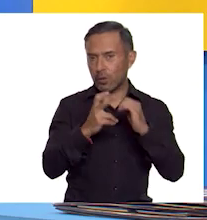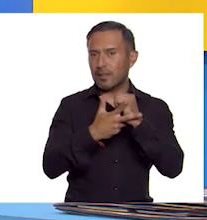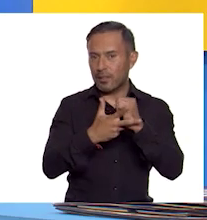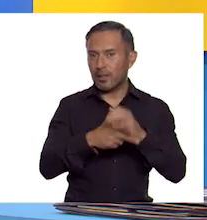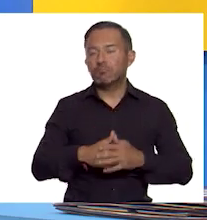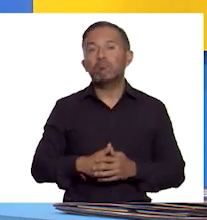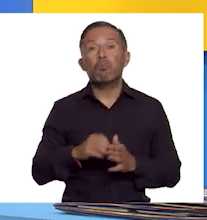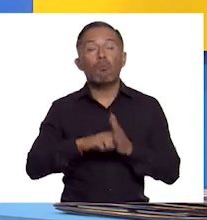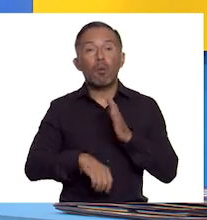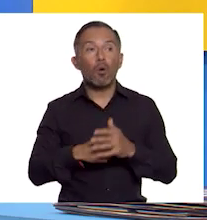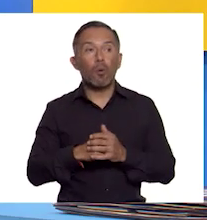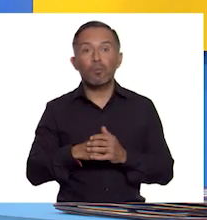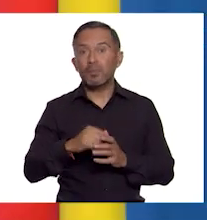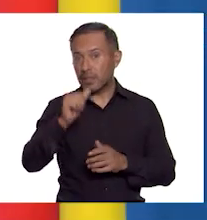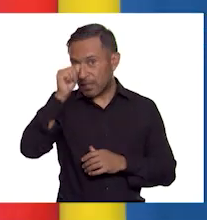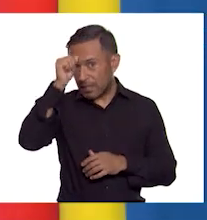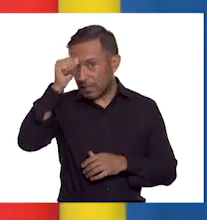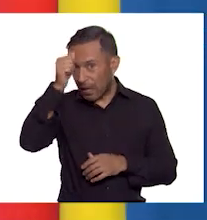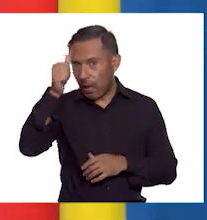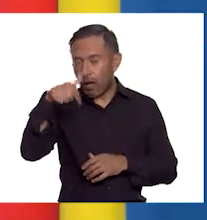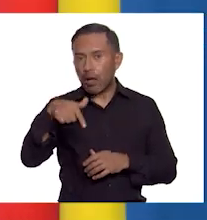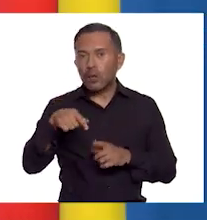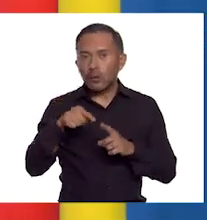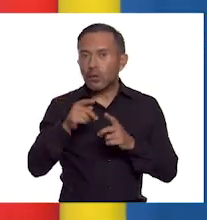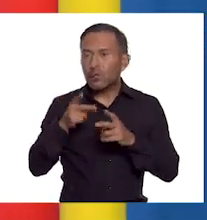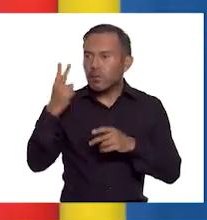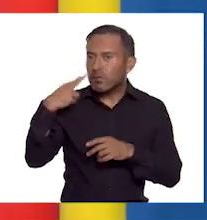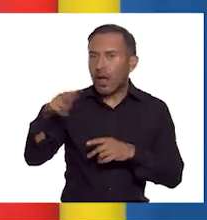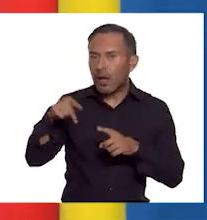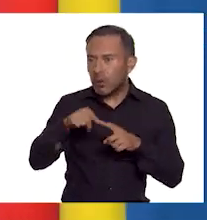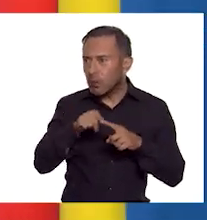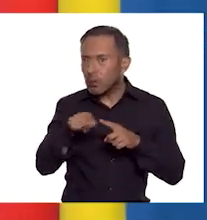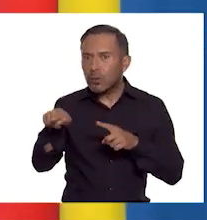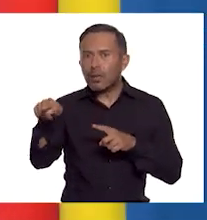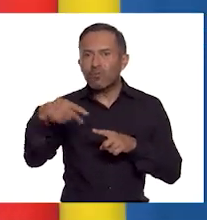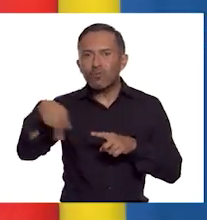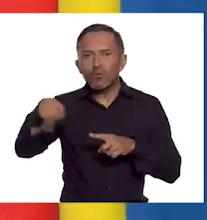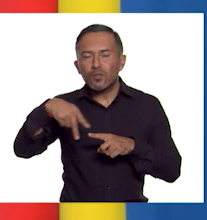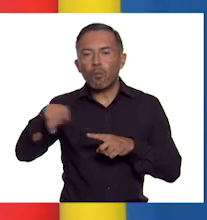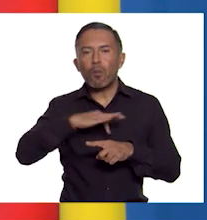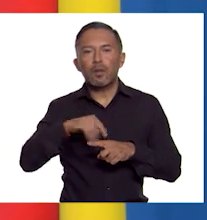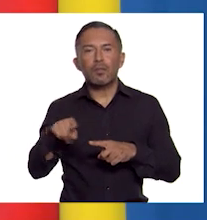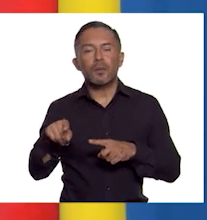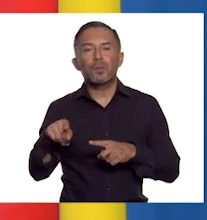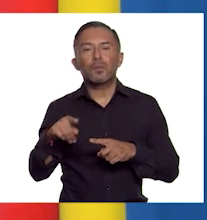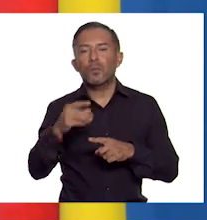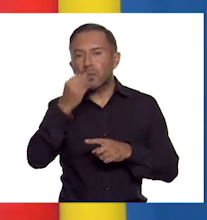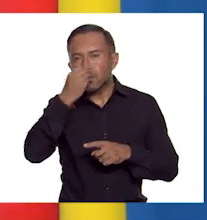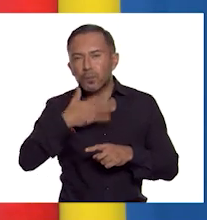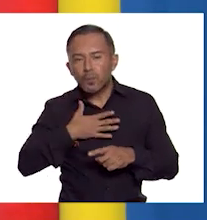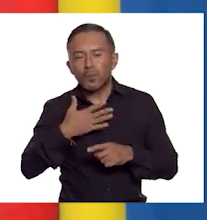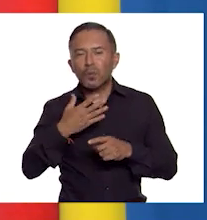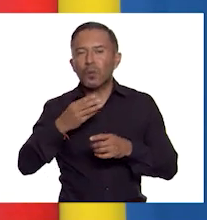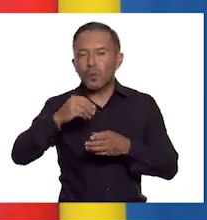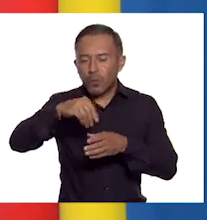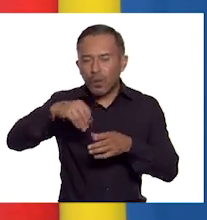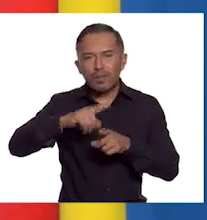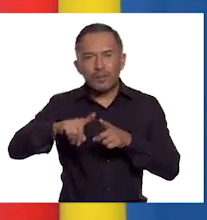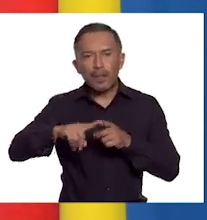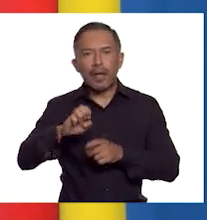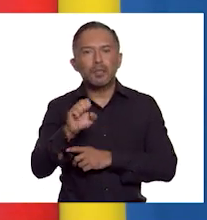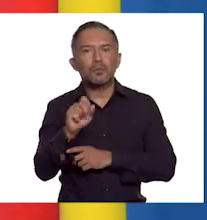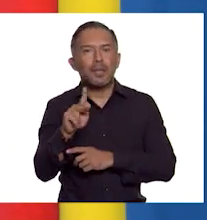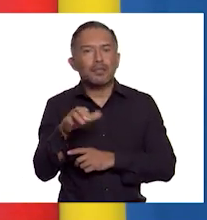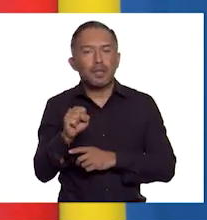las Especias en la India! ¡Así es! Solo que, a diferencia de la Ruta de las Especias, la Ruta de la Seda es más